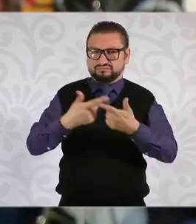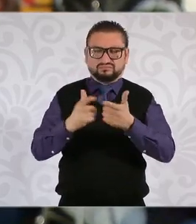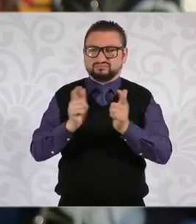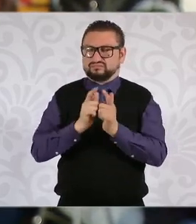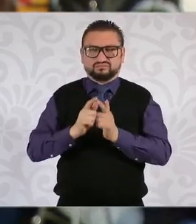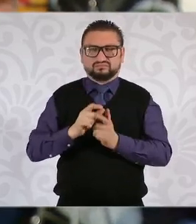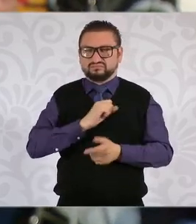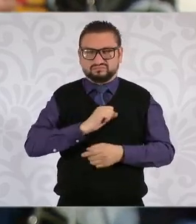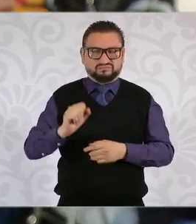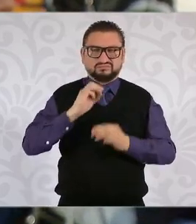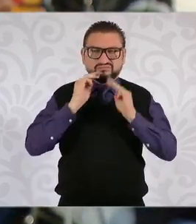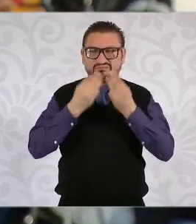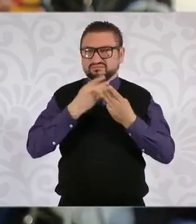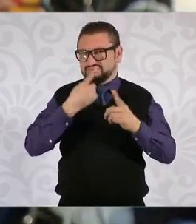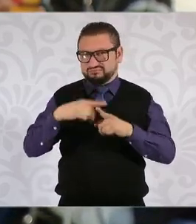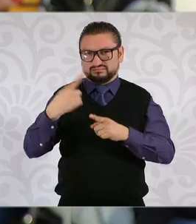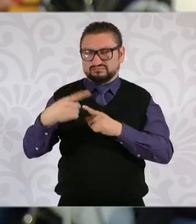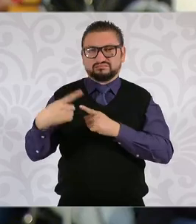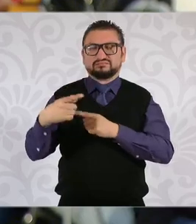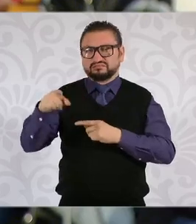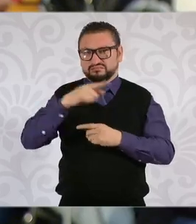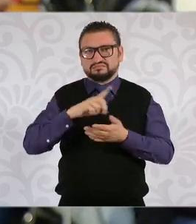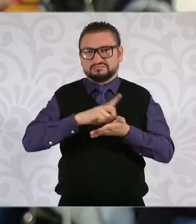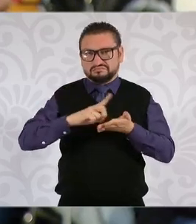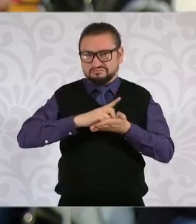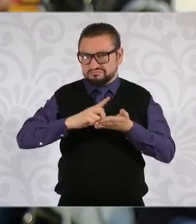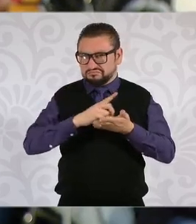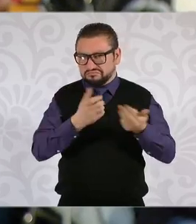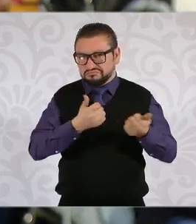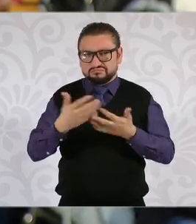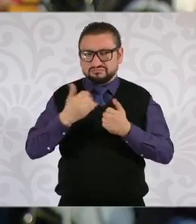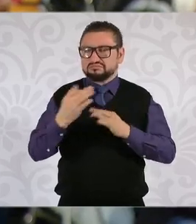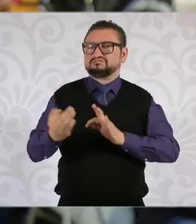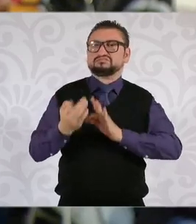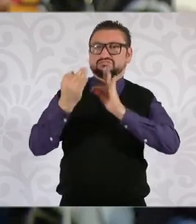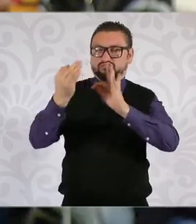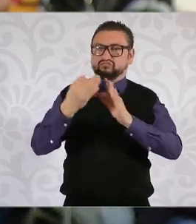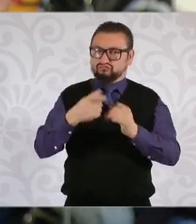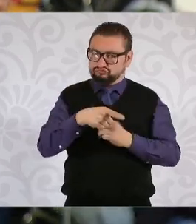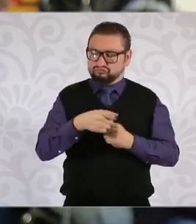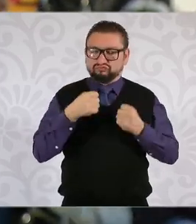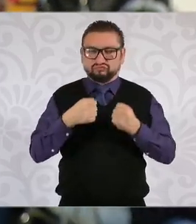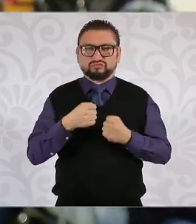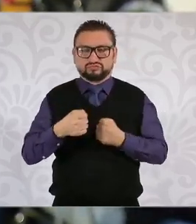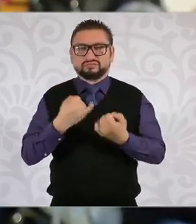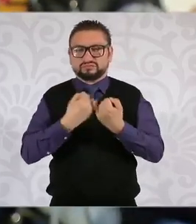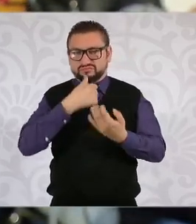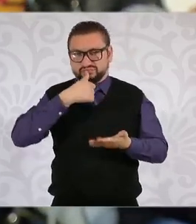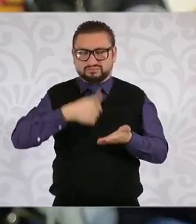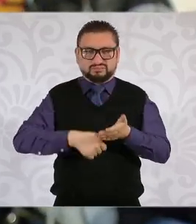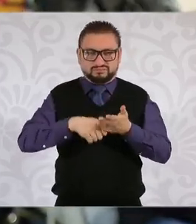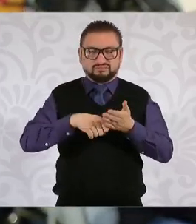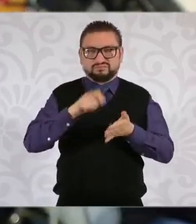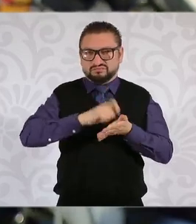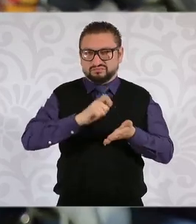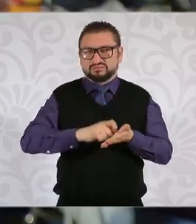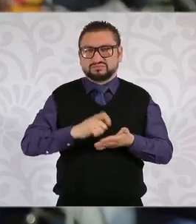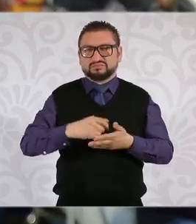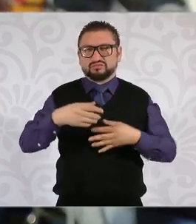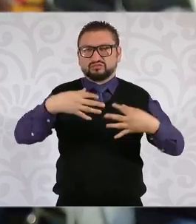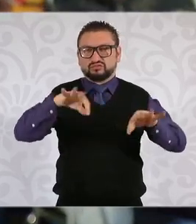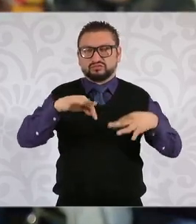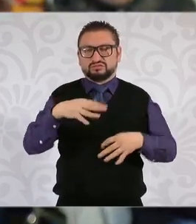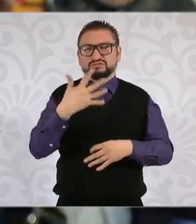criminales que producen y distribuyen la droga. También, bueno, en parte de esta carta que fueron cinco hojas,